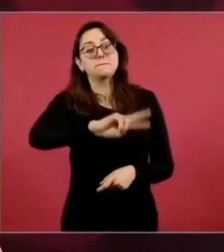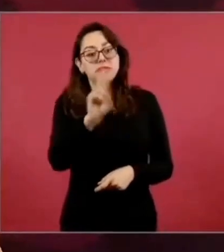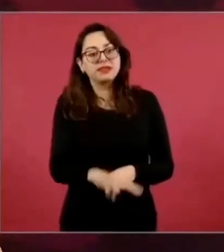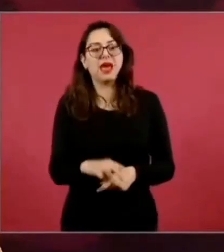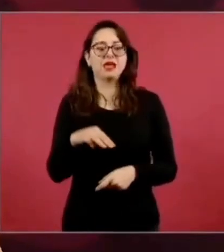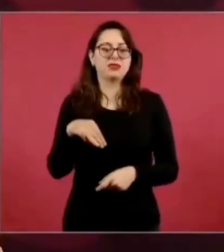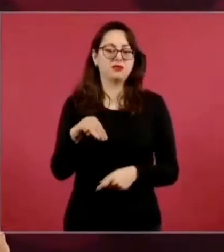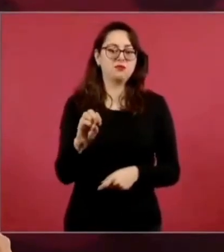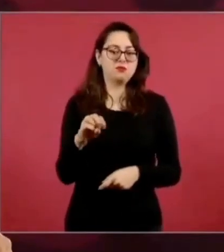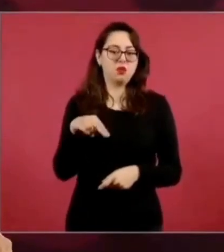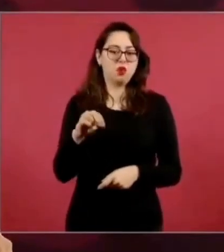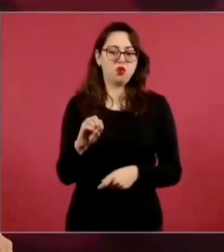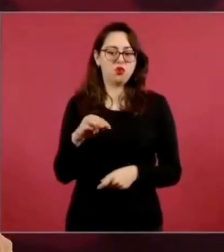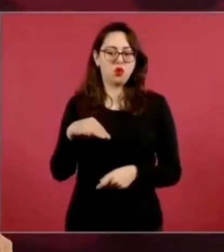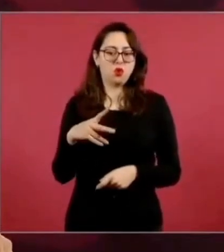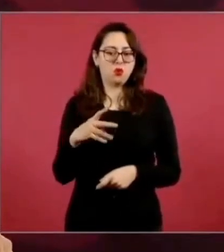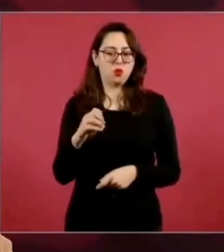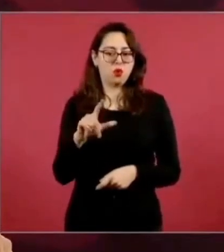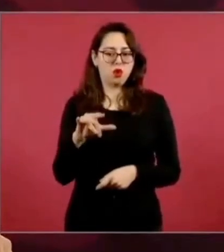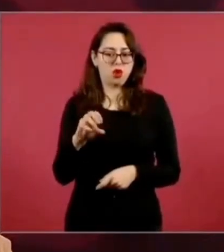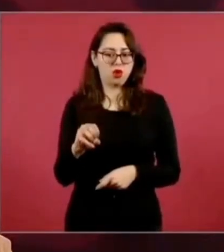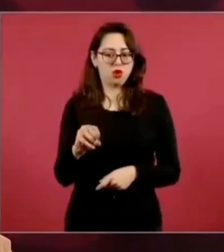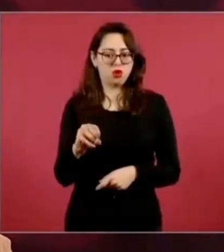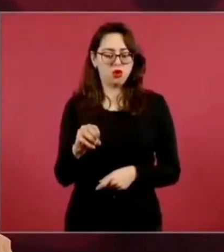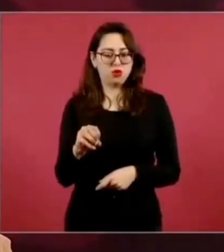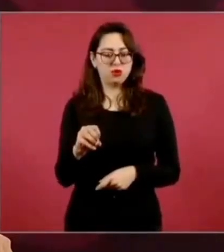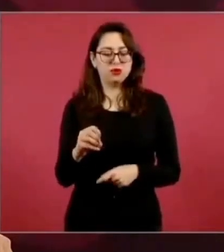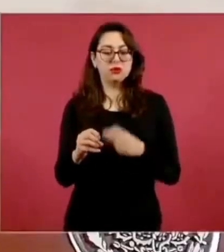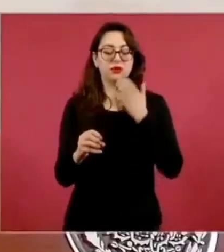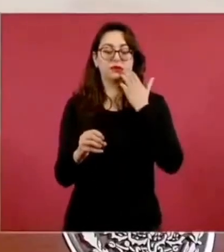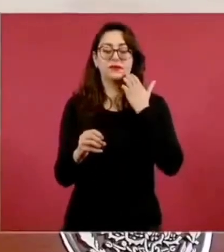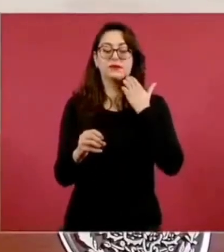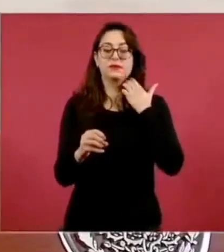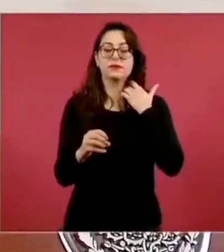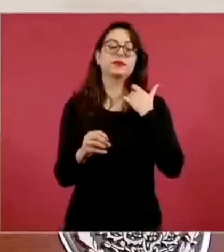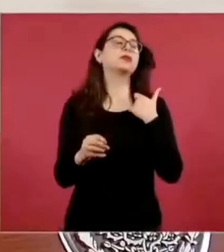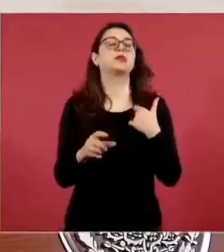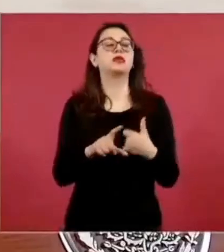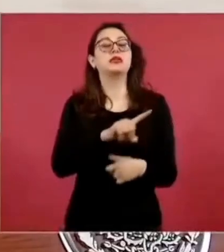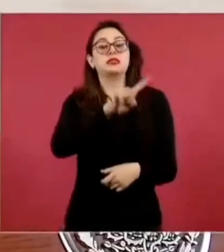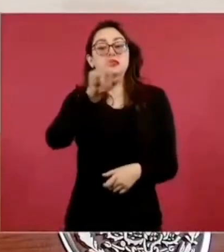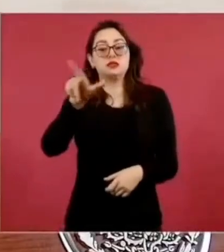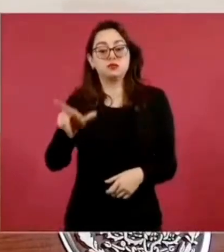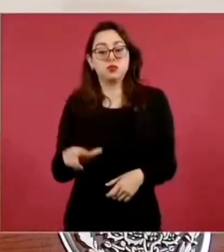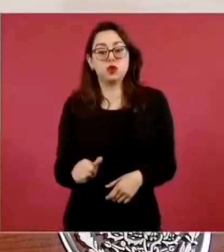y llegó al descaro de contratar como empleado